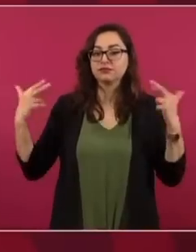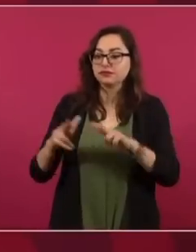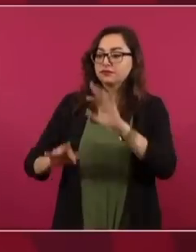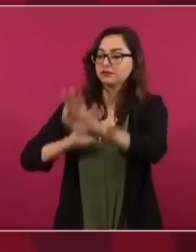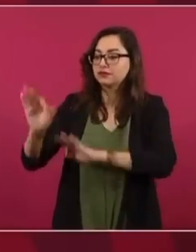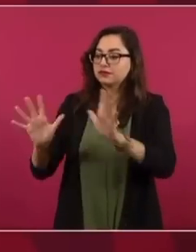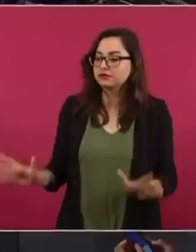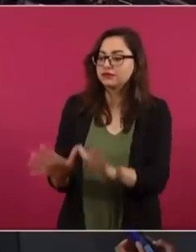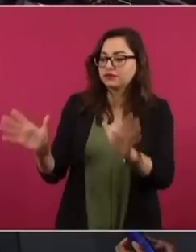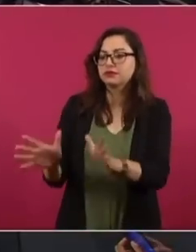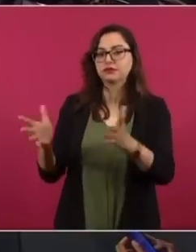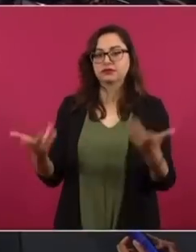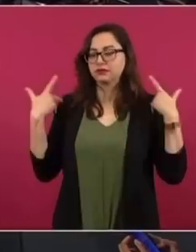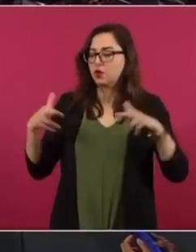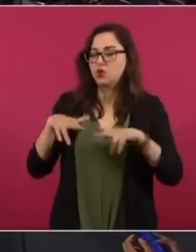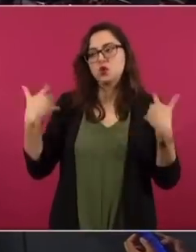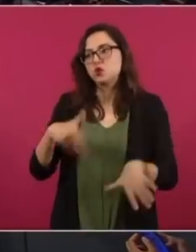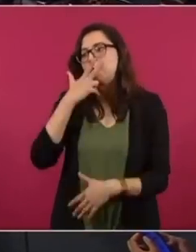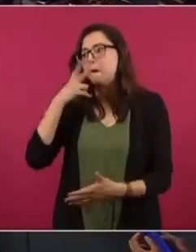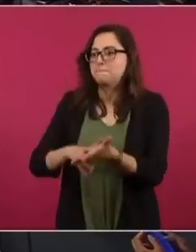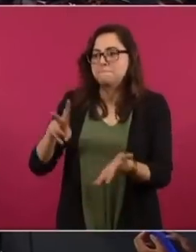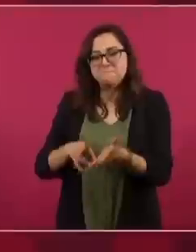magisterial, que es como un apostolado,